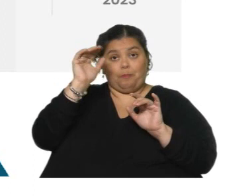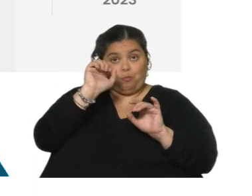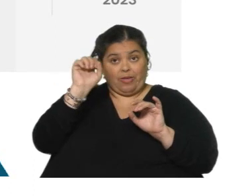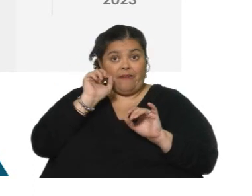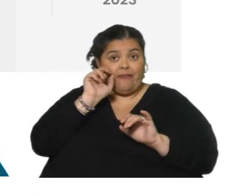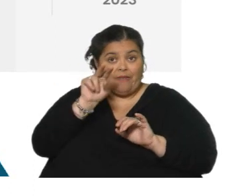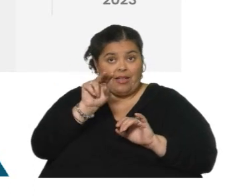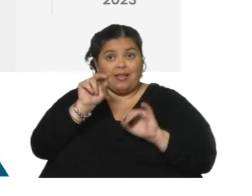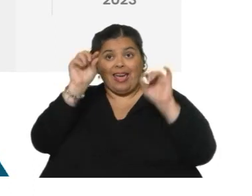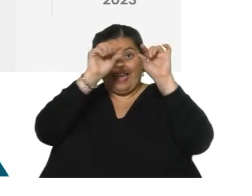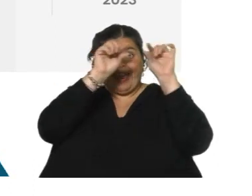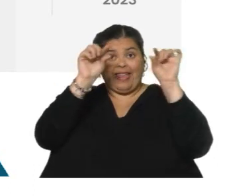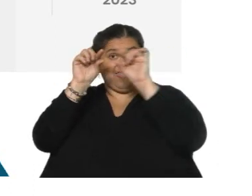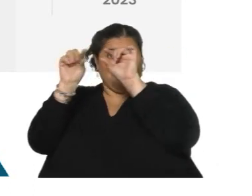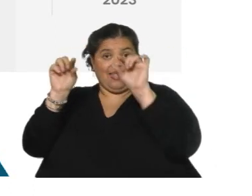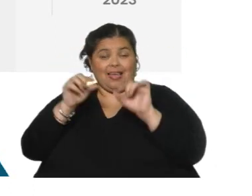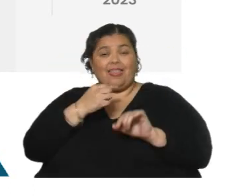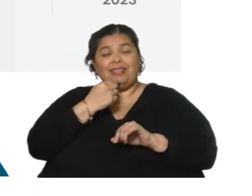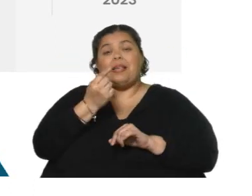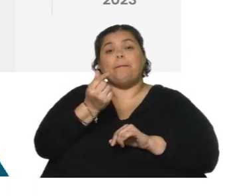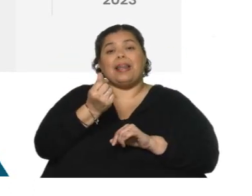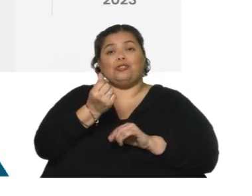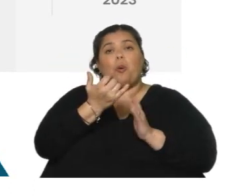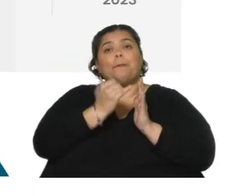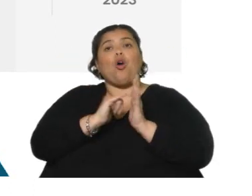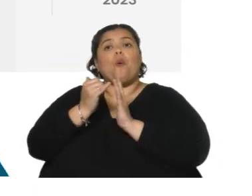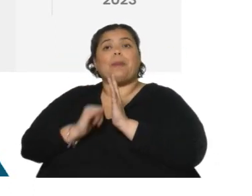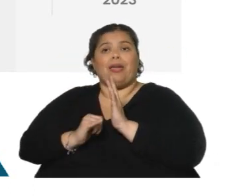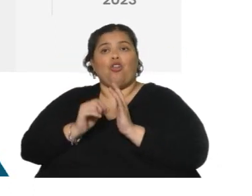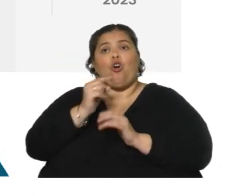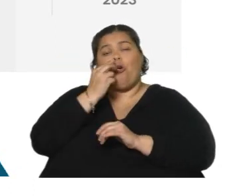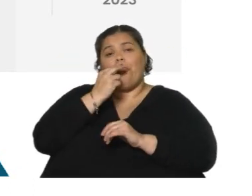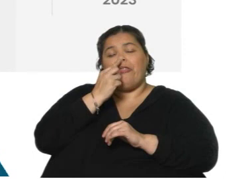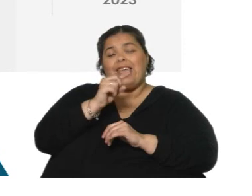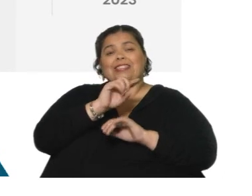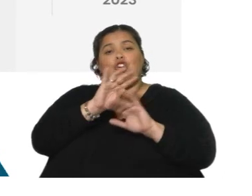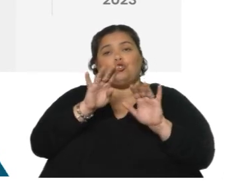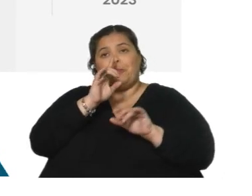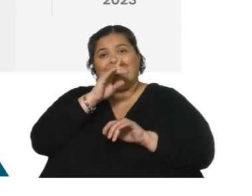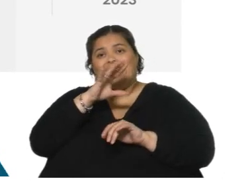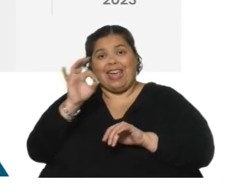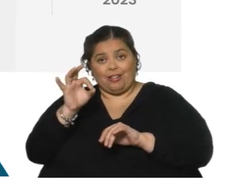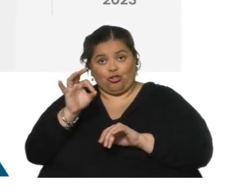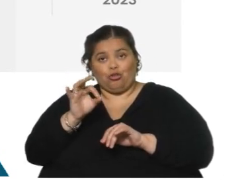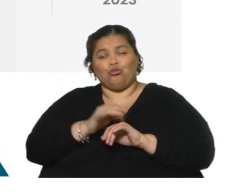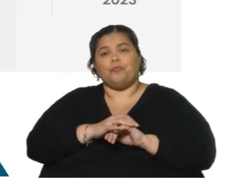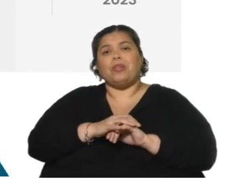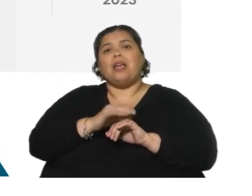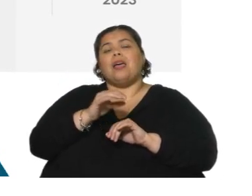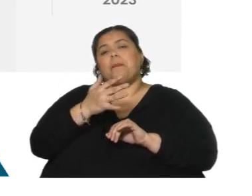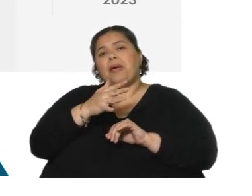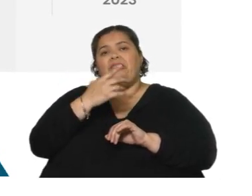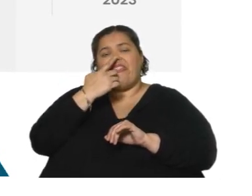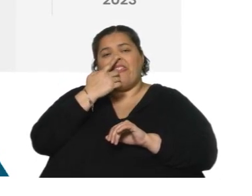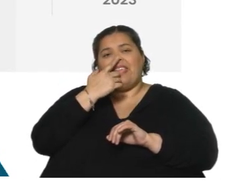esas dos etiquetas con cifras que son los promedios, 18.588 para Montevideo, algo más de 17.000,